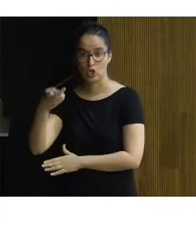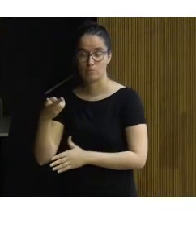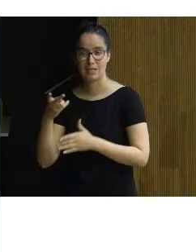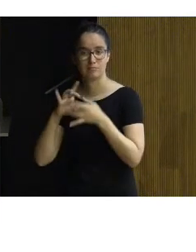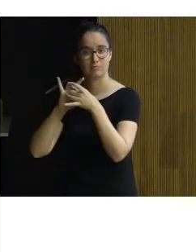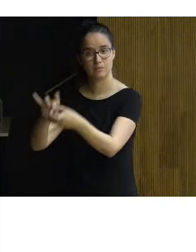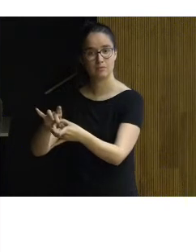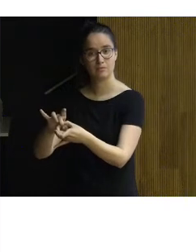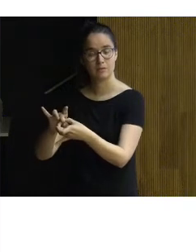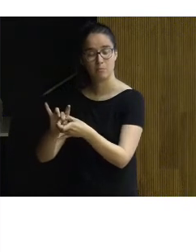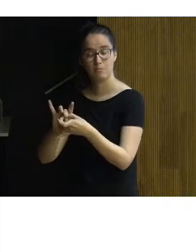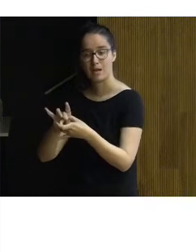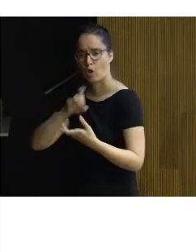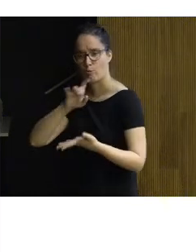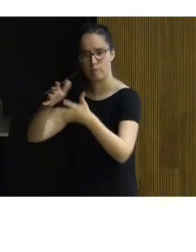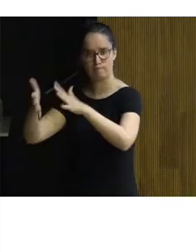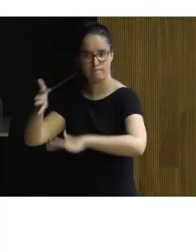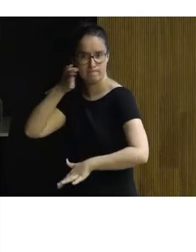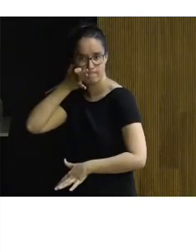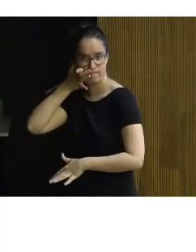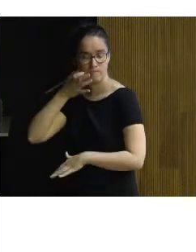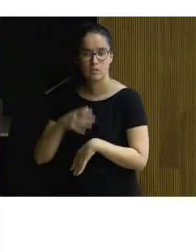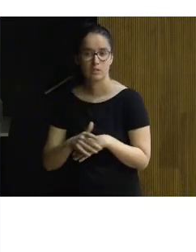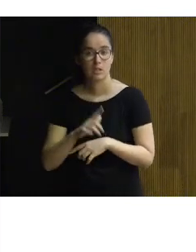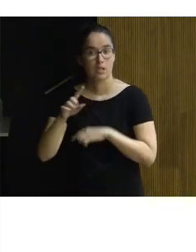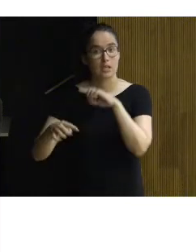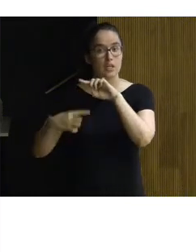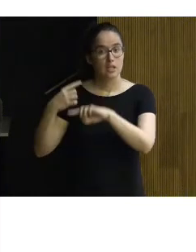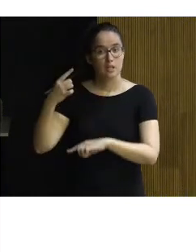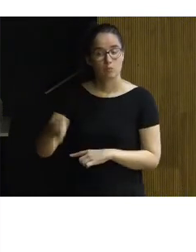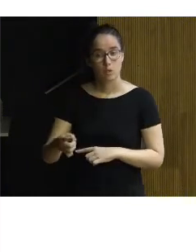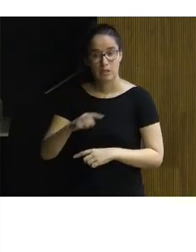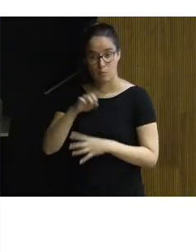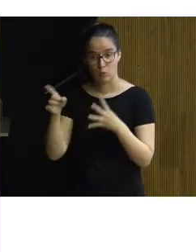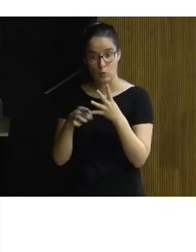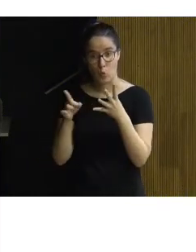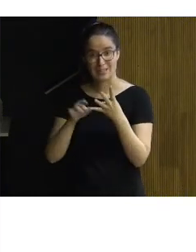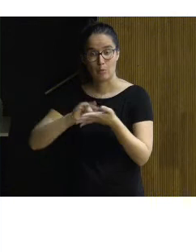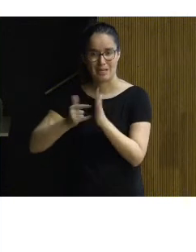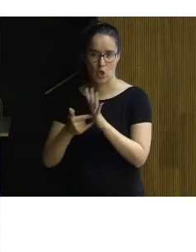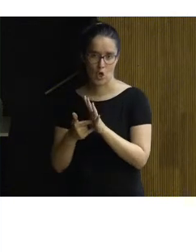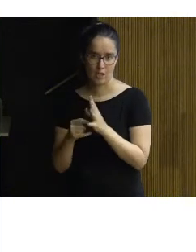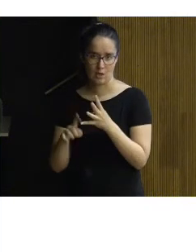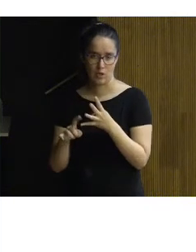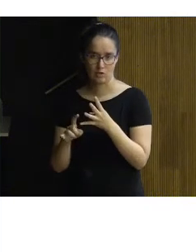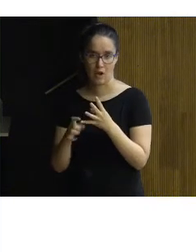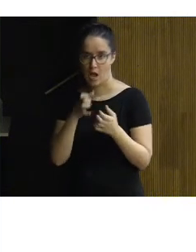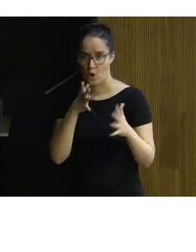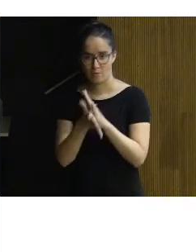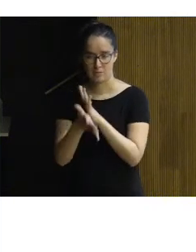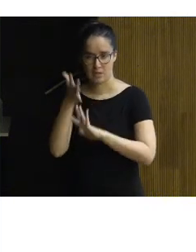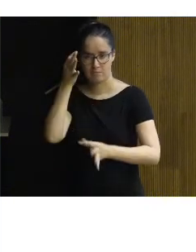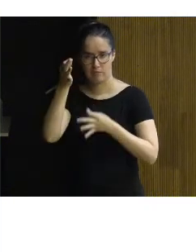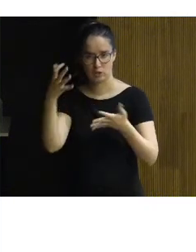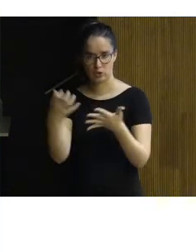relativos a la intervención. Y luego el punto cuatro que es la metodología. Ahora os explicaré con más detalle